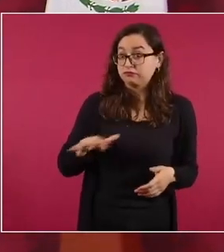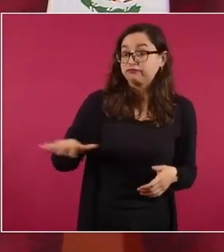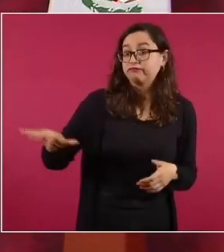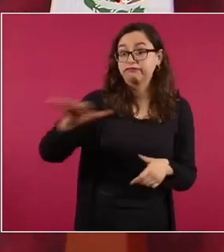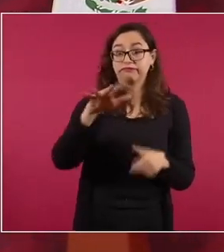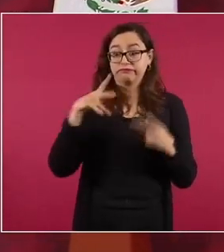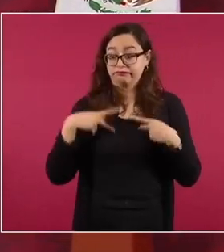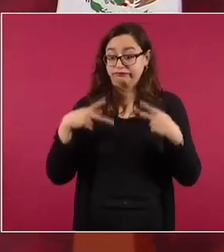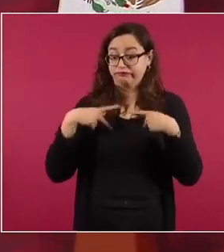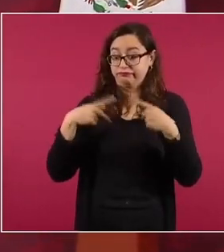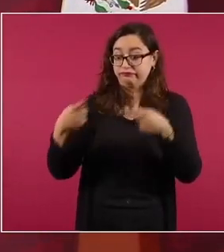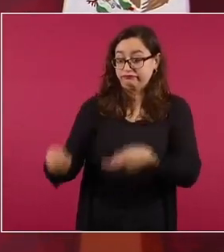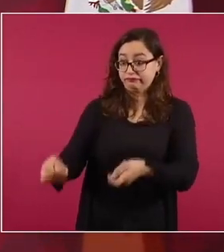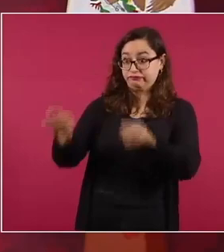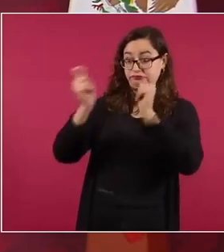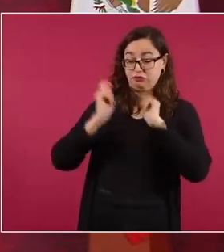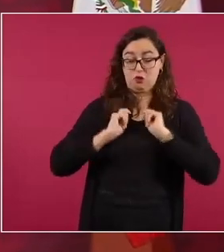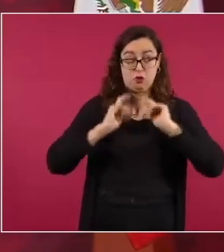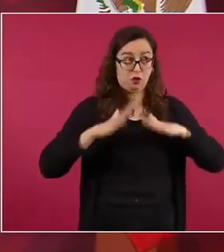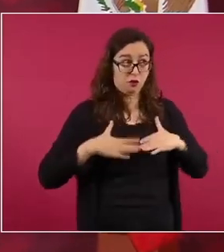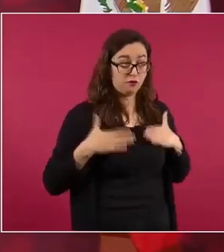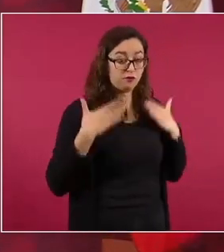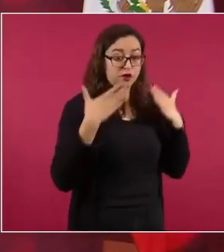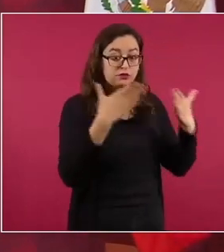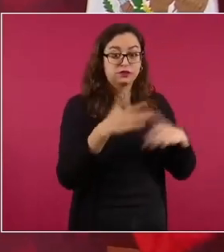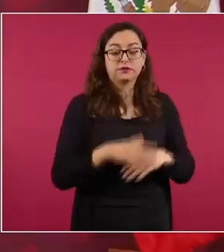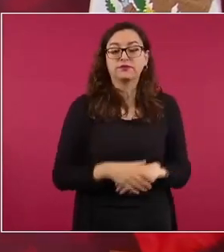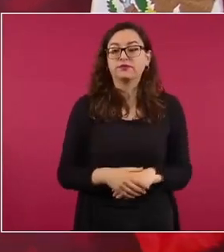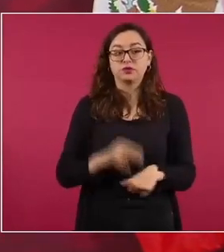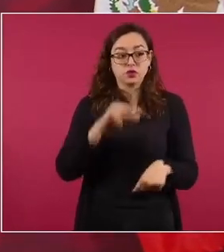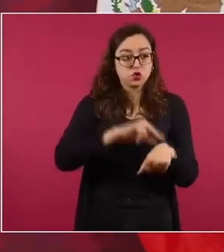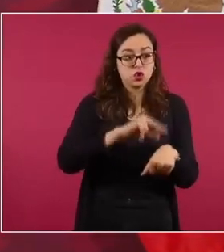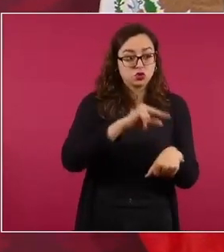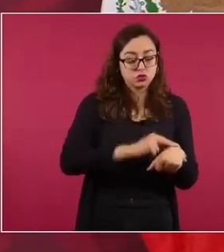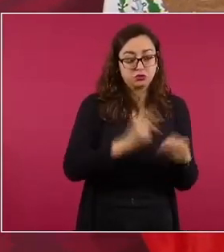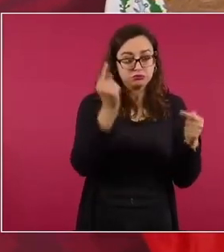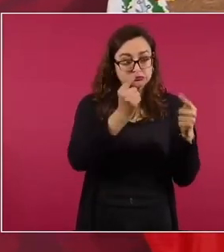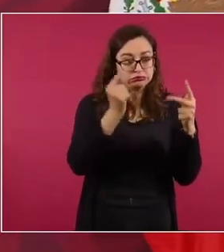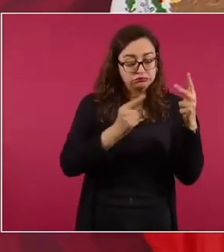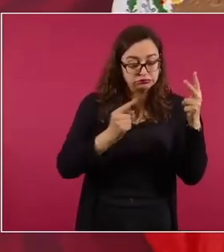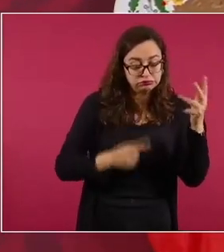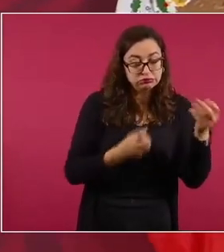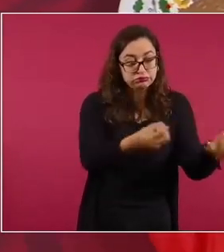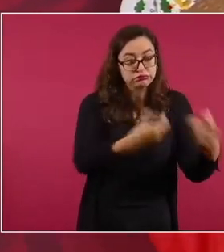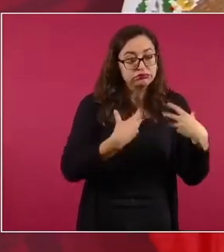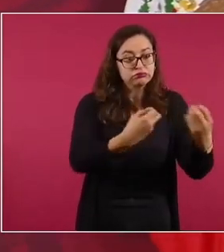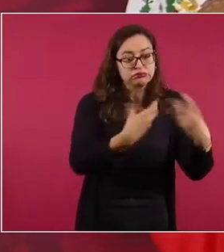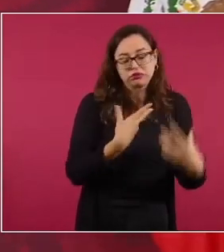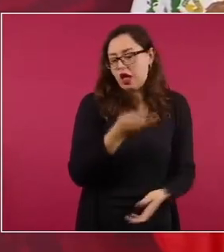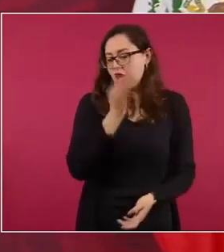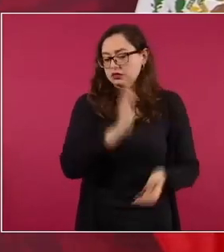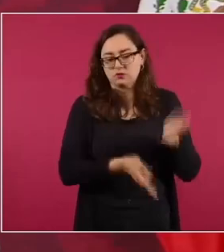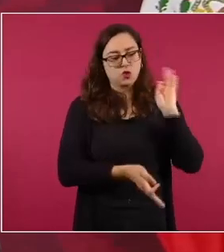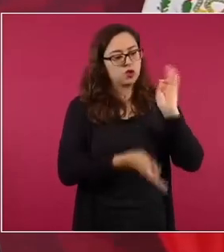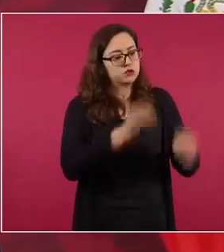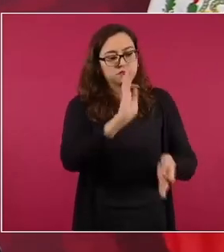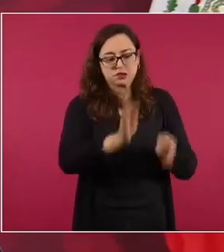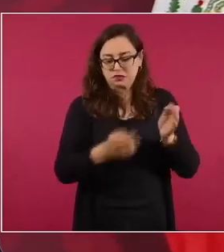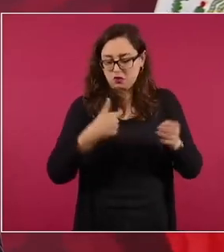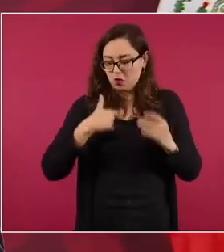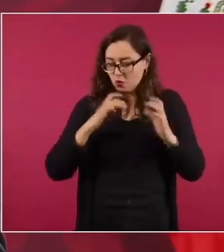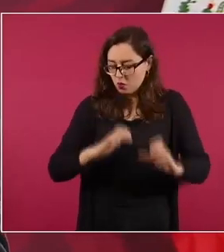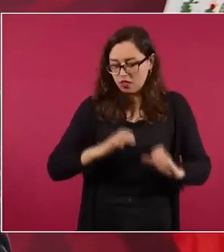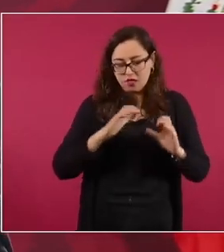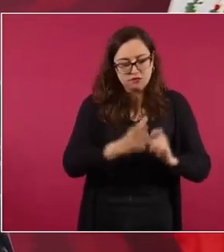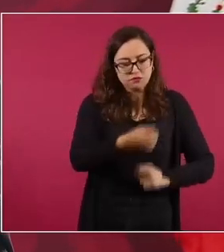como presidente, le tengo que hacer caso a los médicos y tengo que cuidarme.